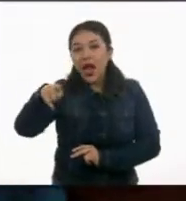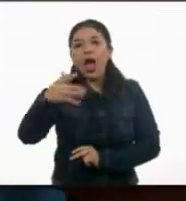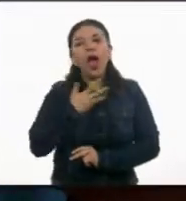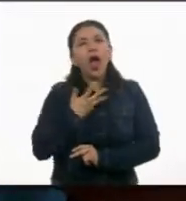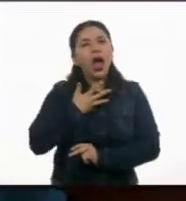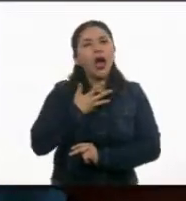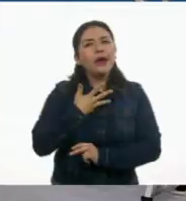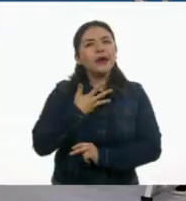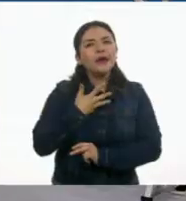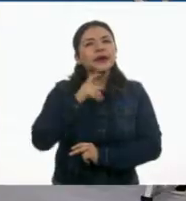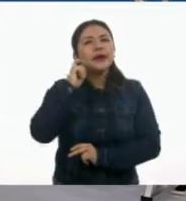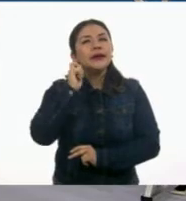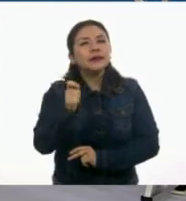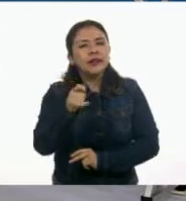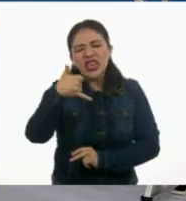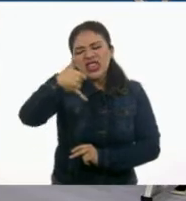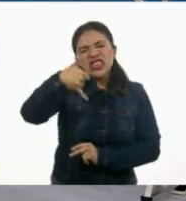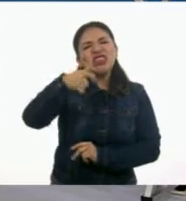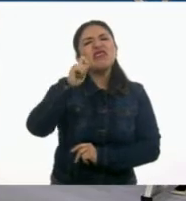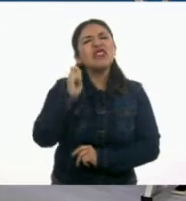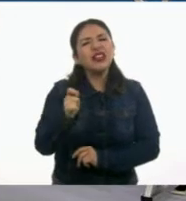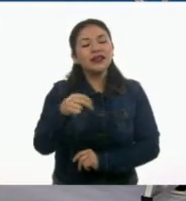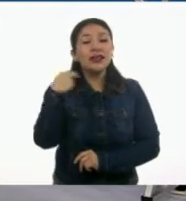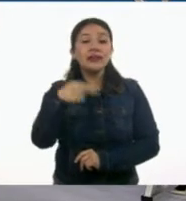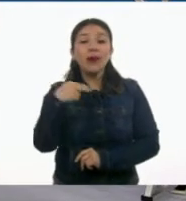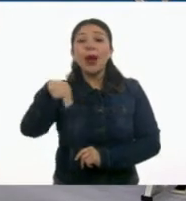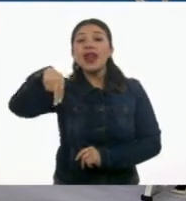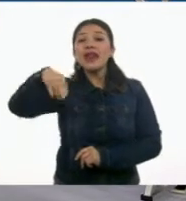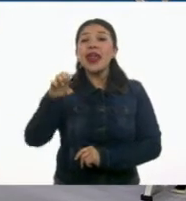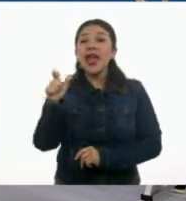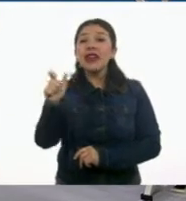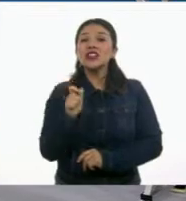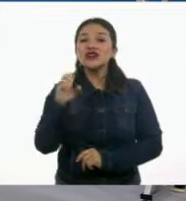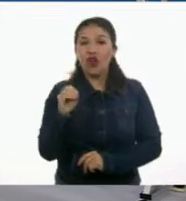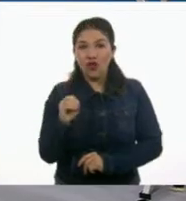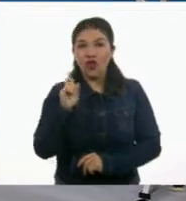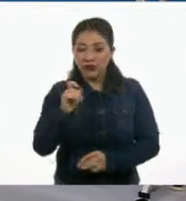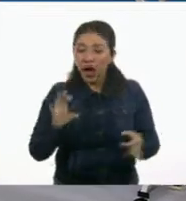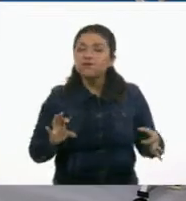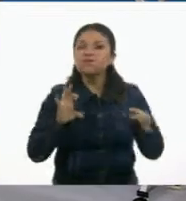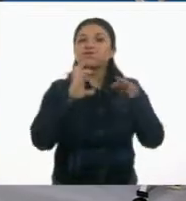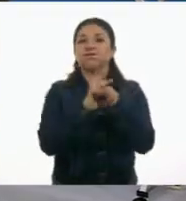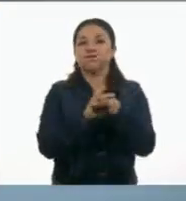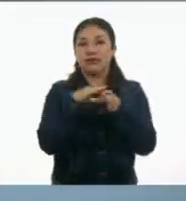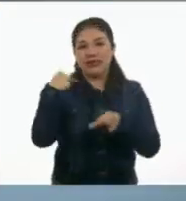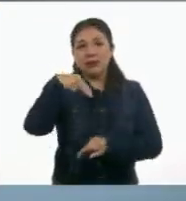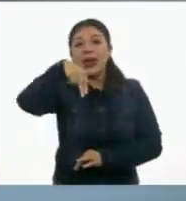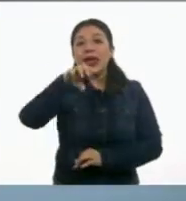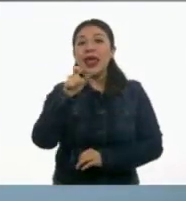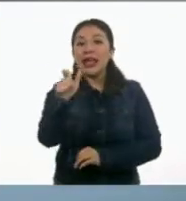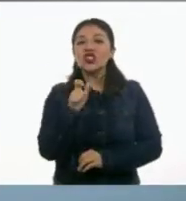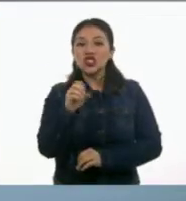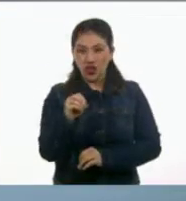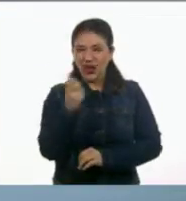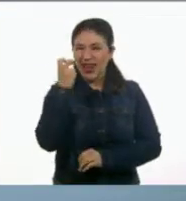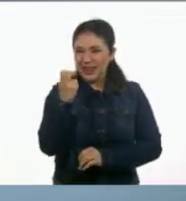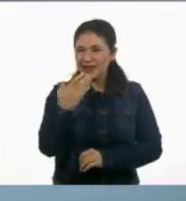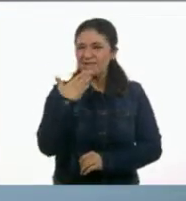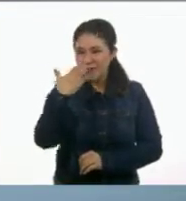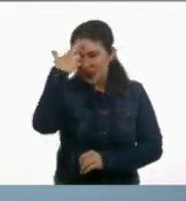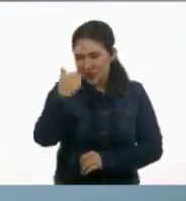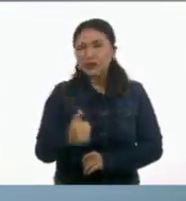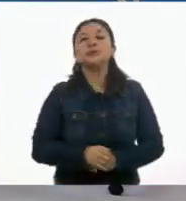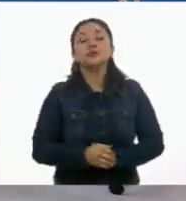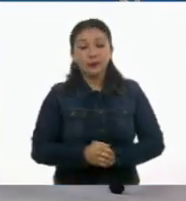de... De un nexo, maestro. Eso es todo. Sí, se trata de un nexo. Muy bien, Tom. Muy bien.